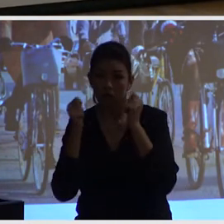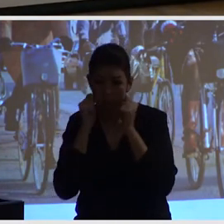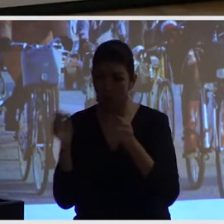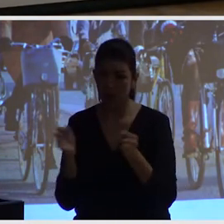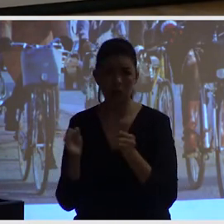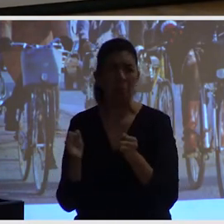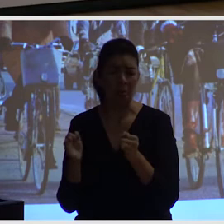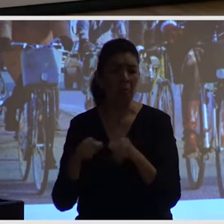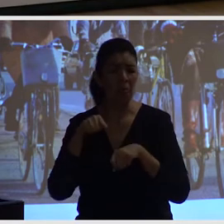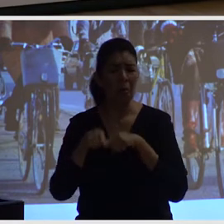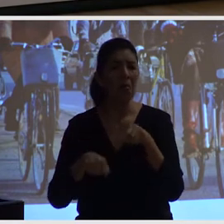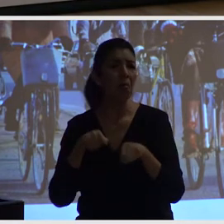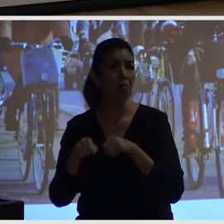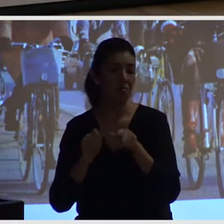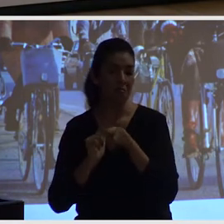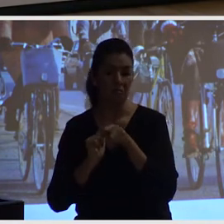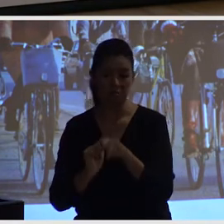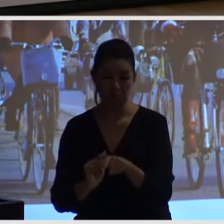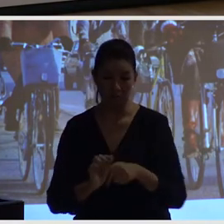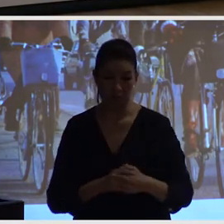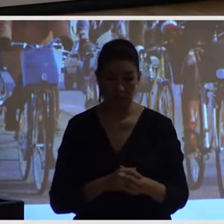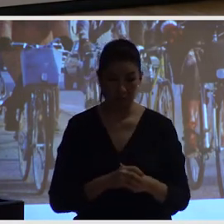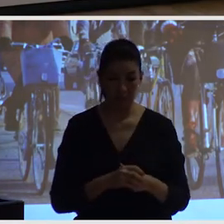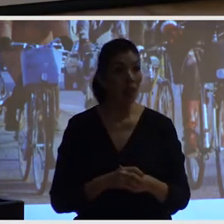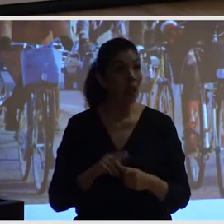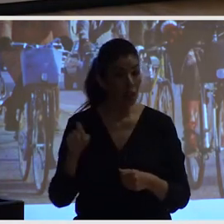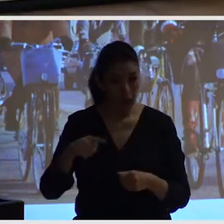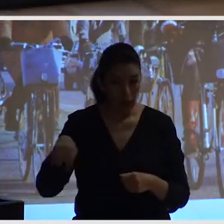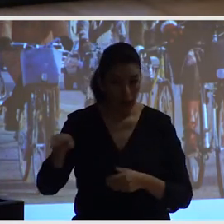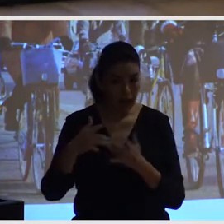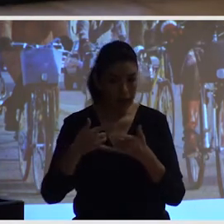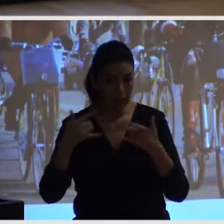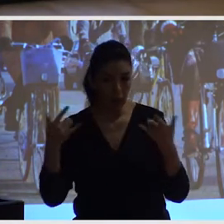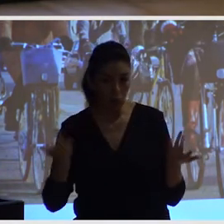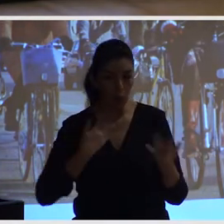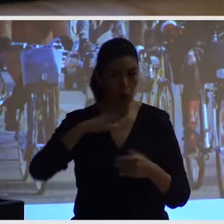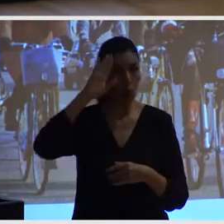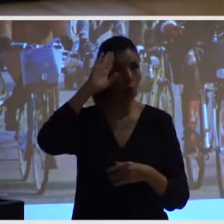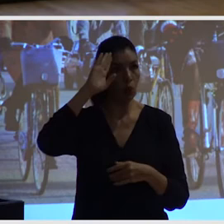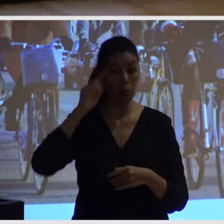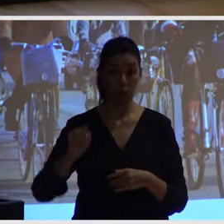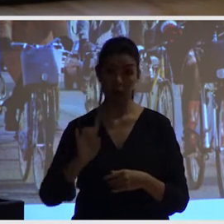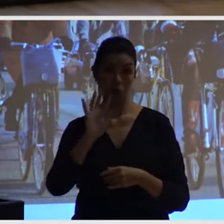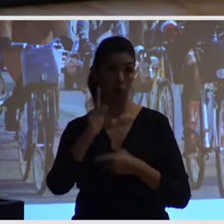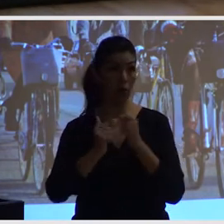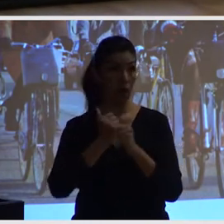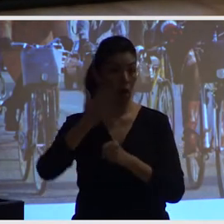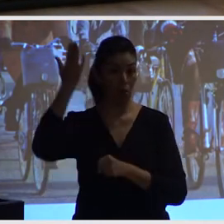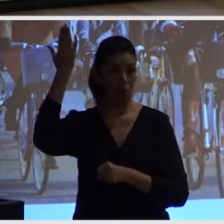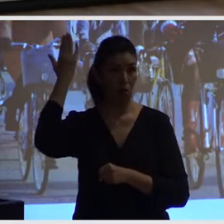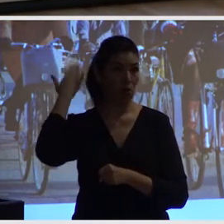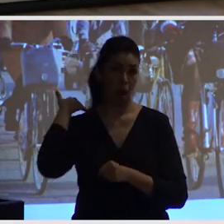La historia de Copenhagen es una historia de gran cambio cultural, porque hace 50 años no era así, pero